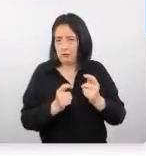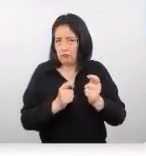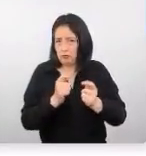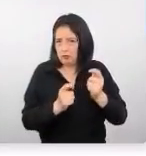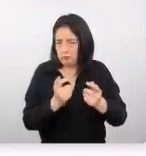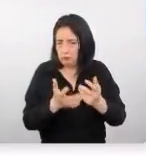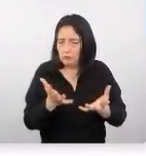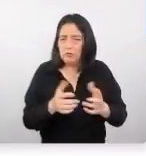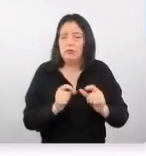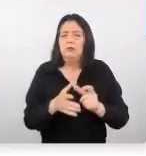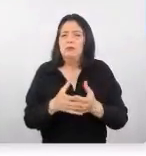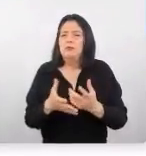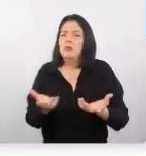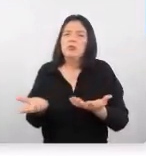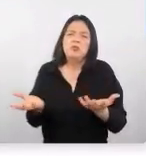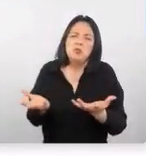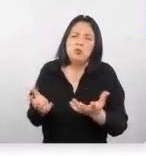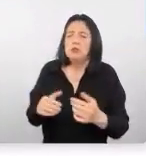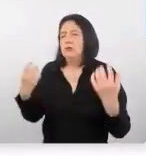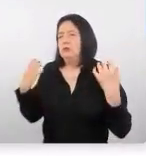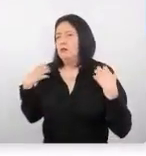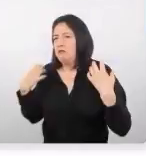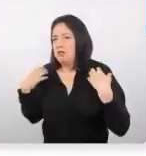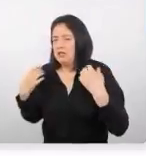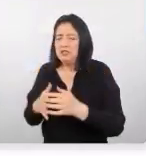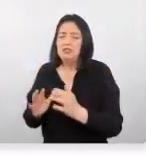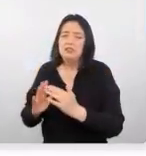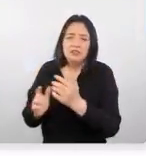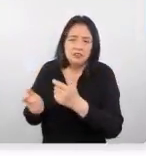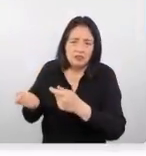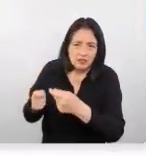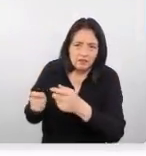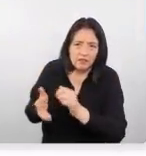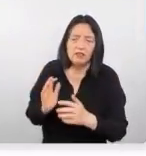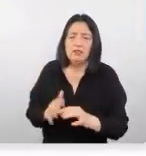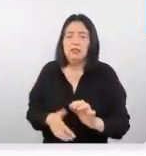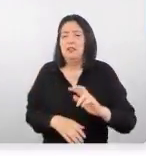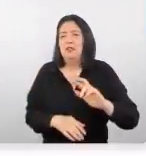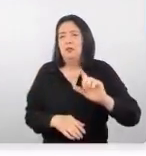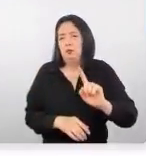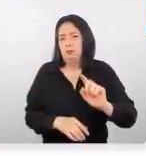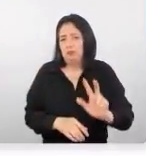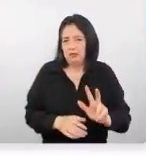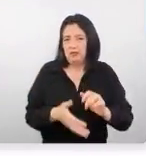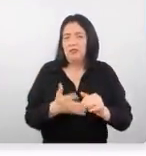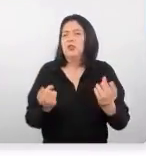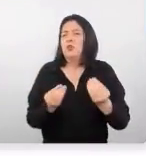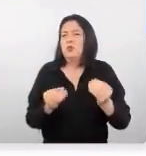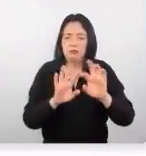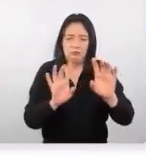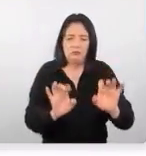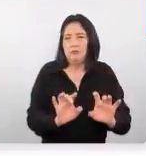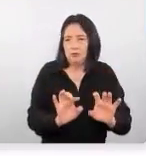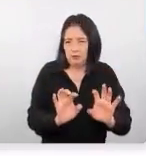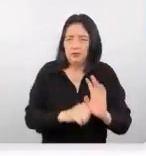muchas veces se busca en una oficina comercial. Solamente la tercera parte lo haría a través de internet.